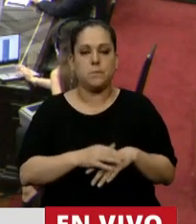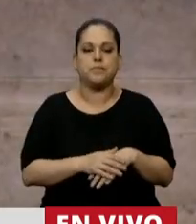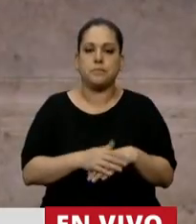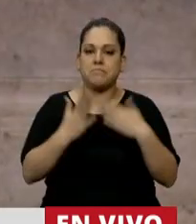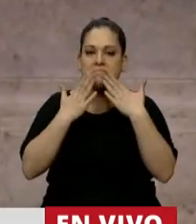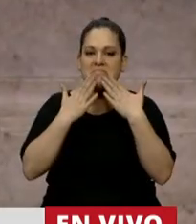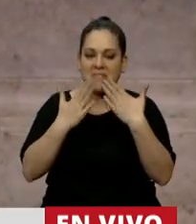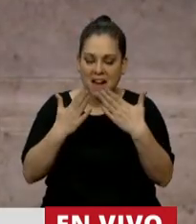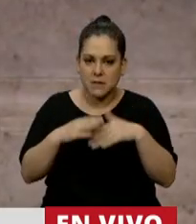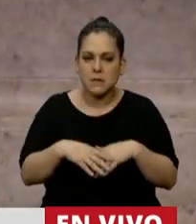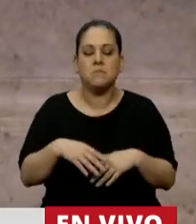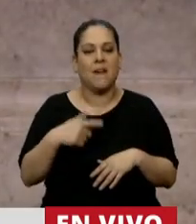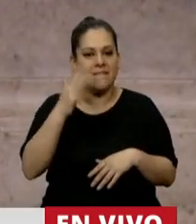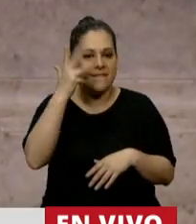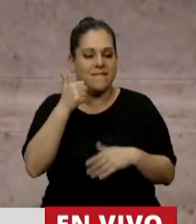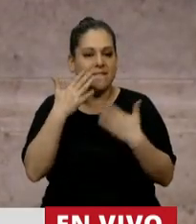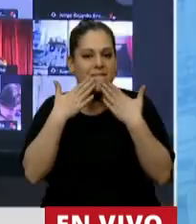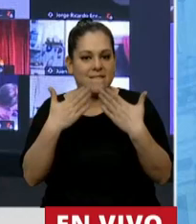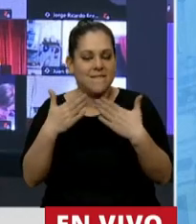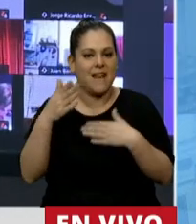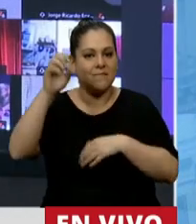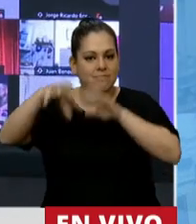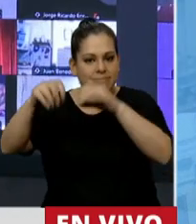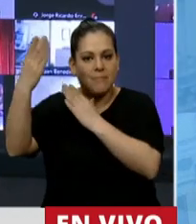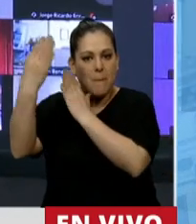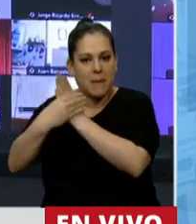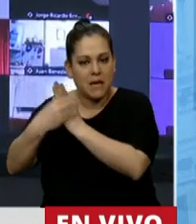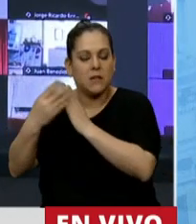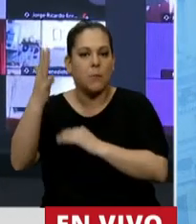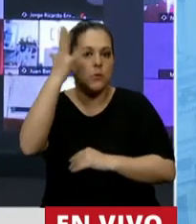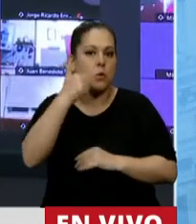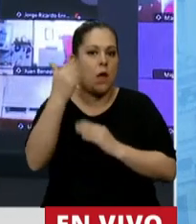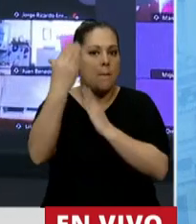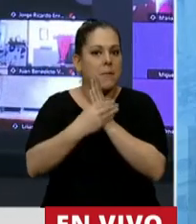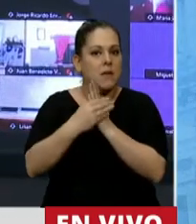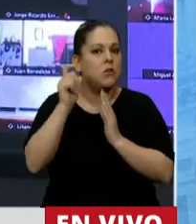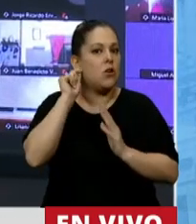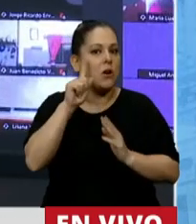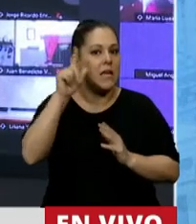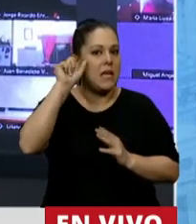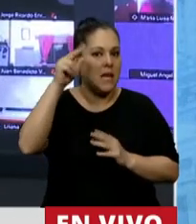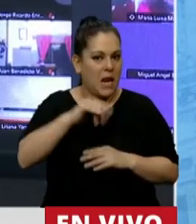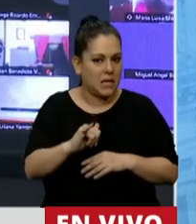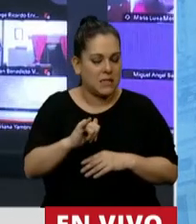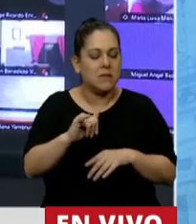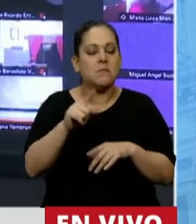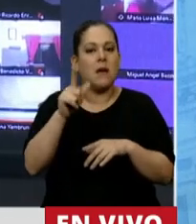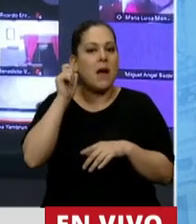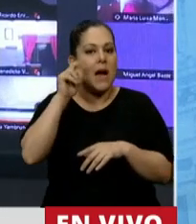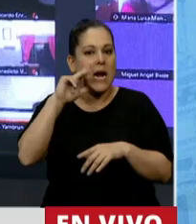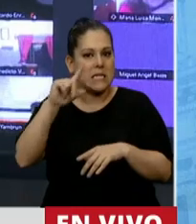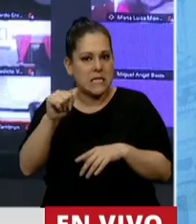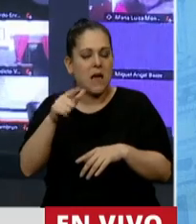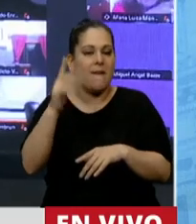Nos hubiese gustado que venga el Ministro Ginés González García, que lo hemos convocado de nuestro interbloque varias veces y tiene bastantes